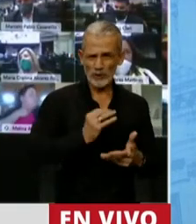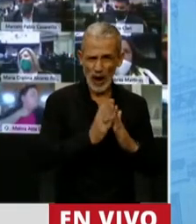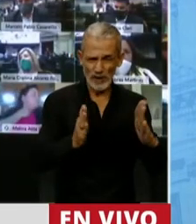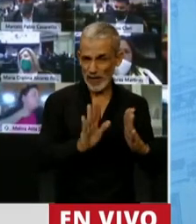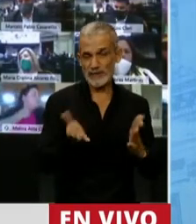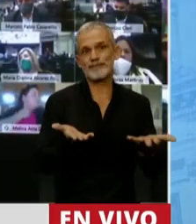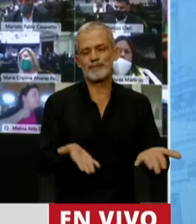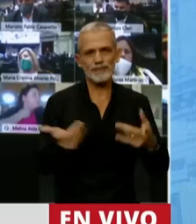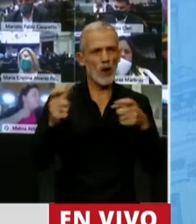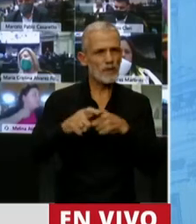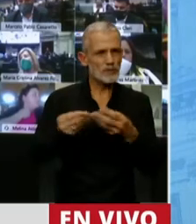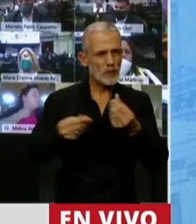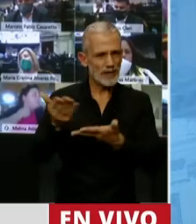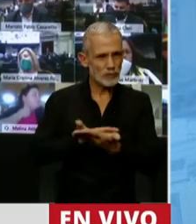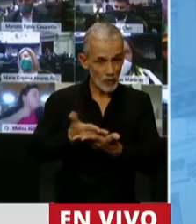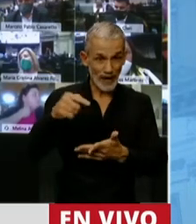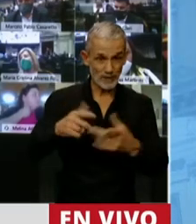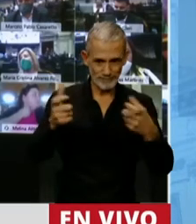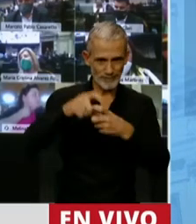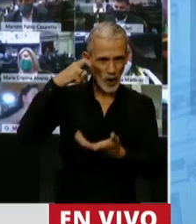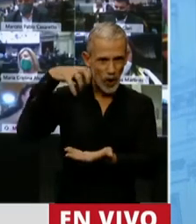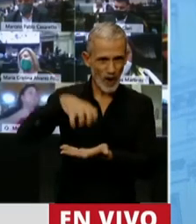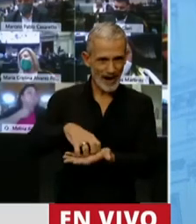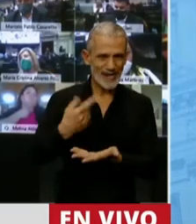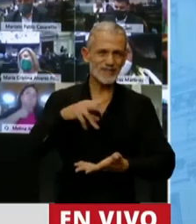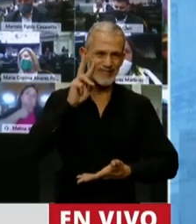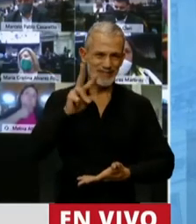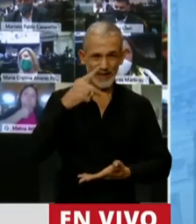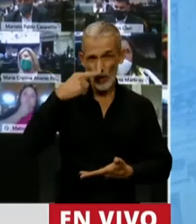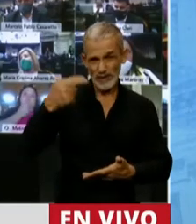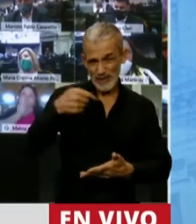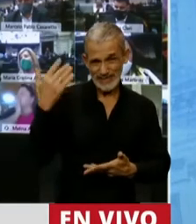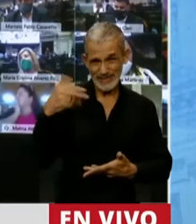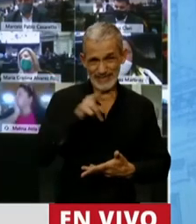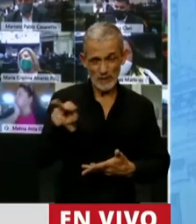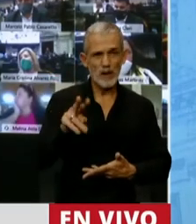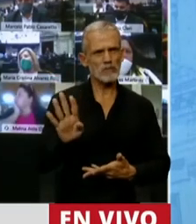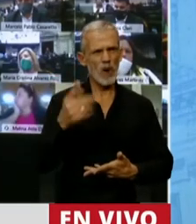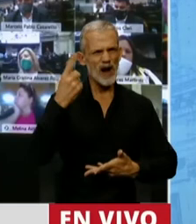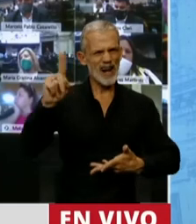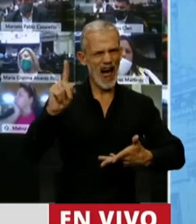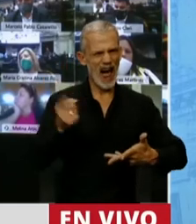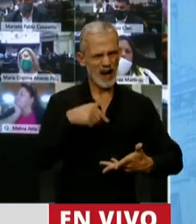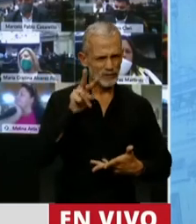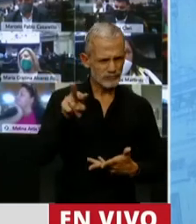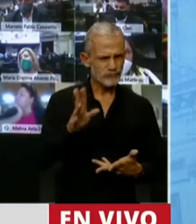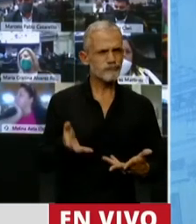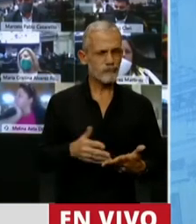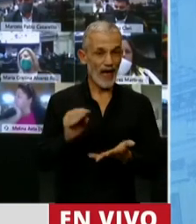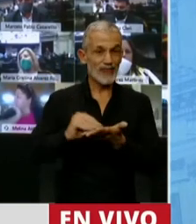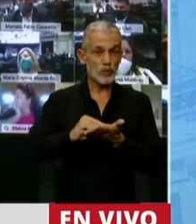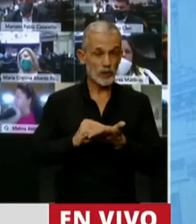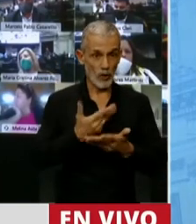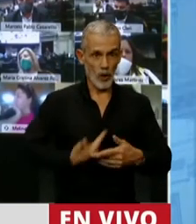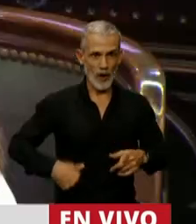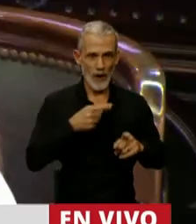Solo en la comisión de presupuesto de esta Cámara podía verse durante estas últimas semanas un insólito espectáculo. Diputados